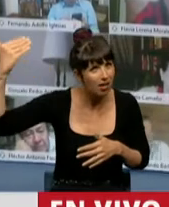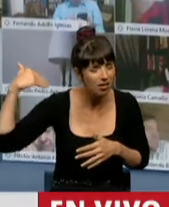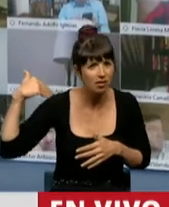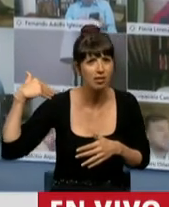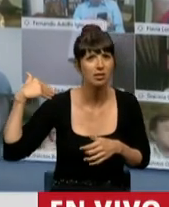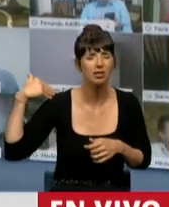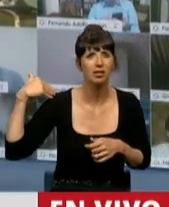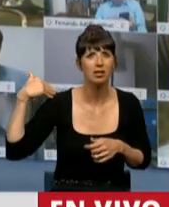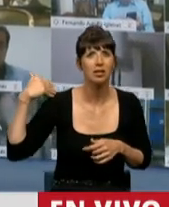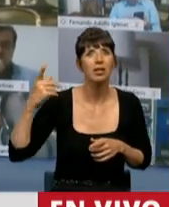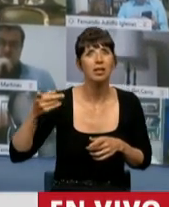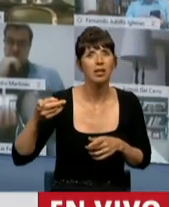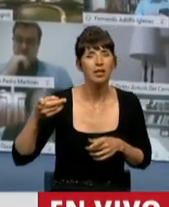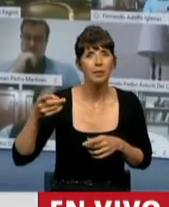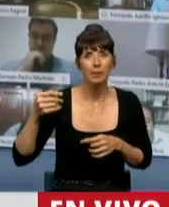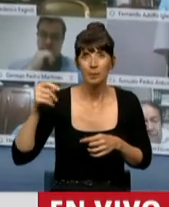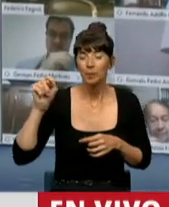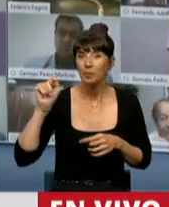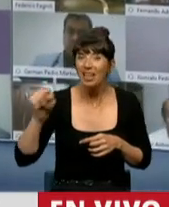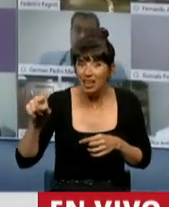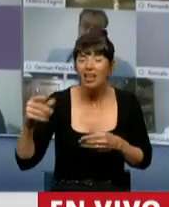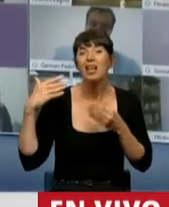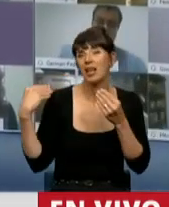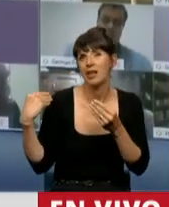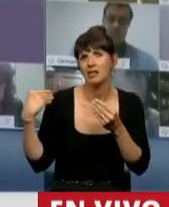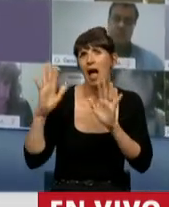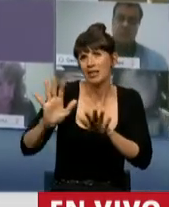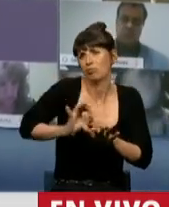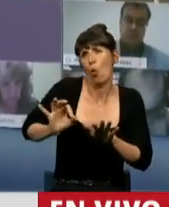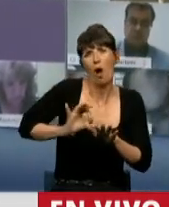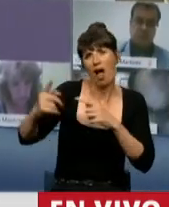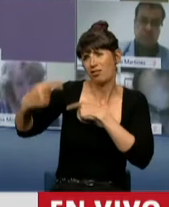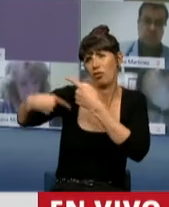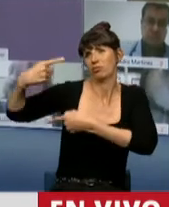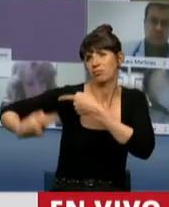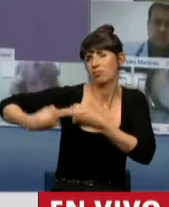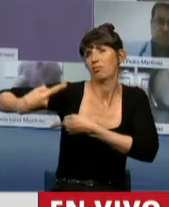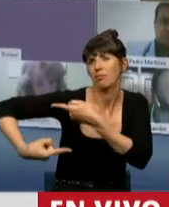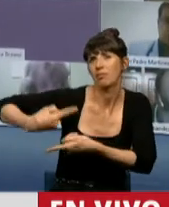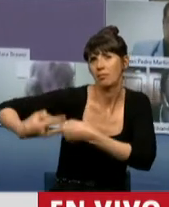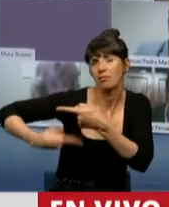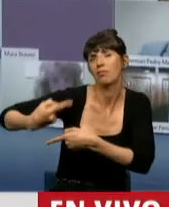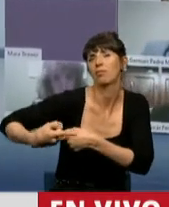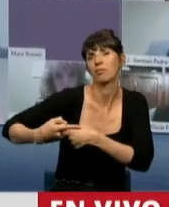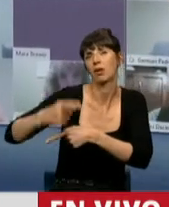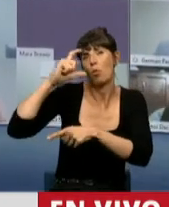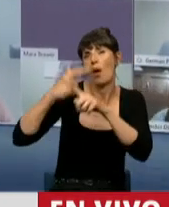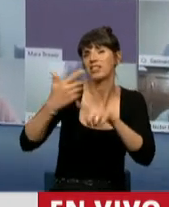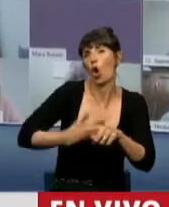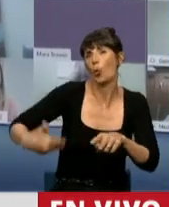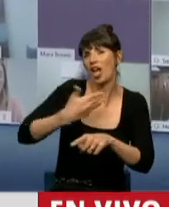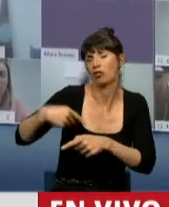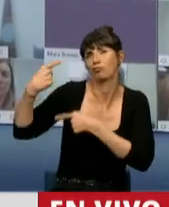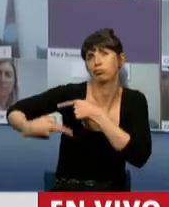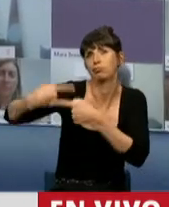convengamos también que esto es de arrastre, de arrastre de décadas, de décadas de gobierno similar al